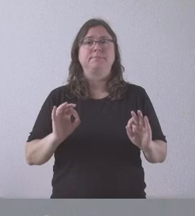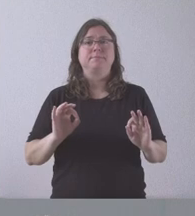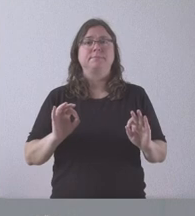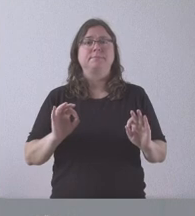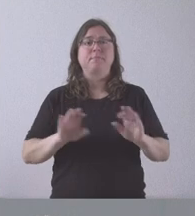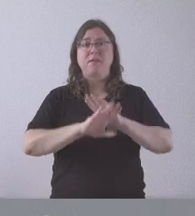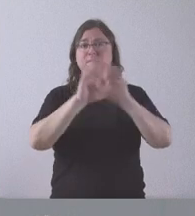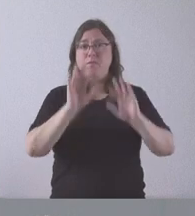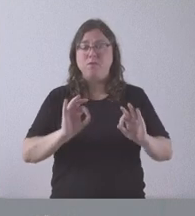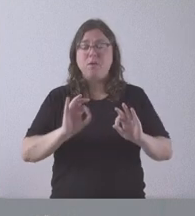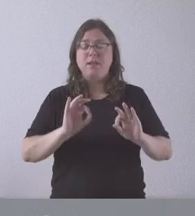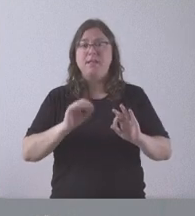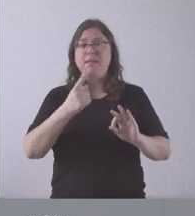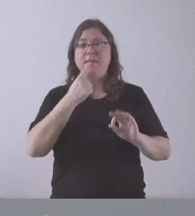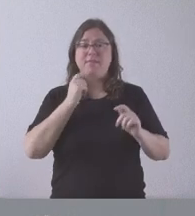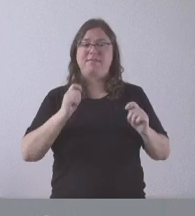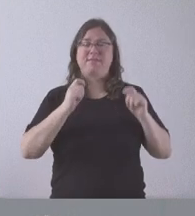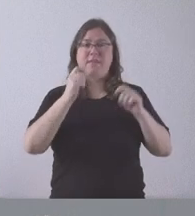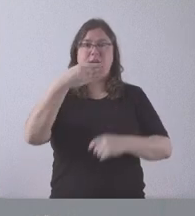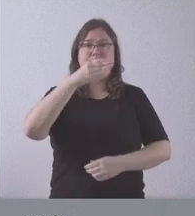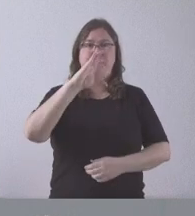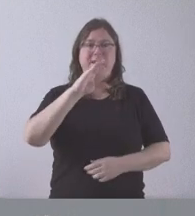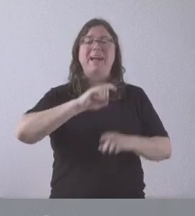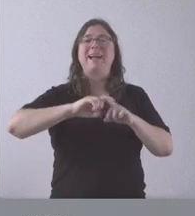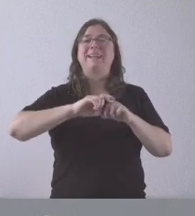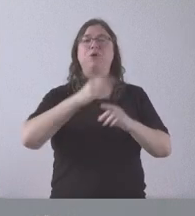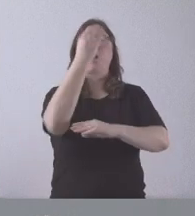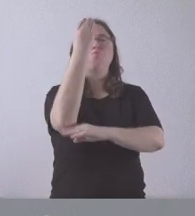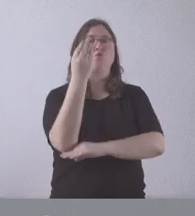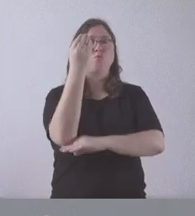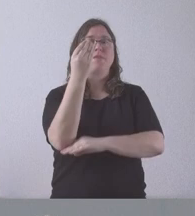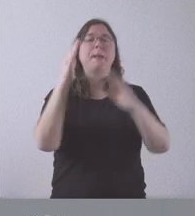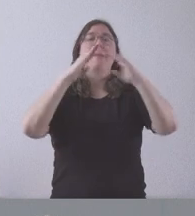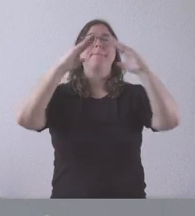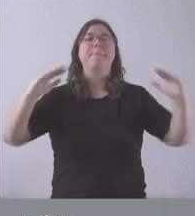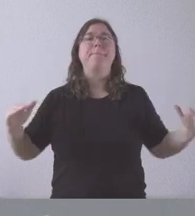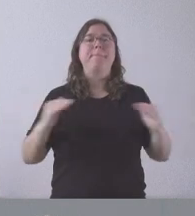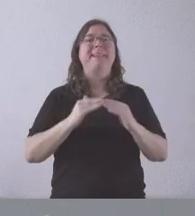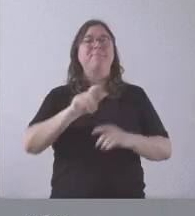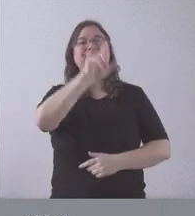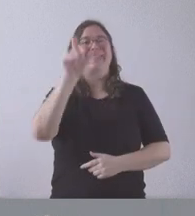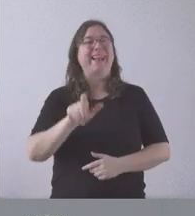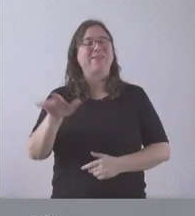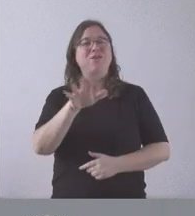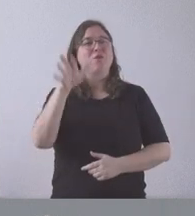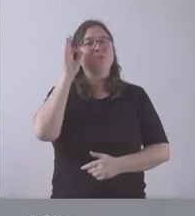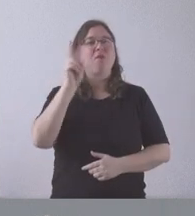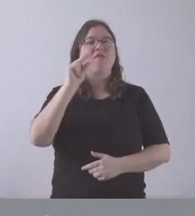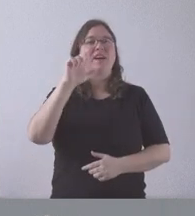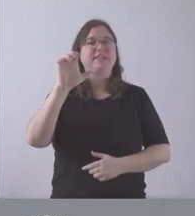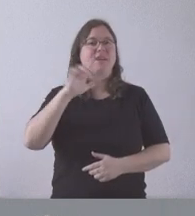se declara bien de interés cultural en categoría de monumento la pirámide de los italianos en el término municipal de Valle de